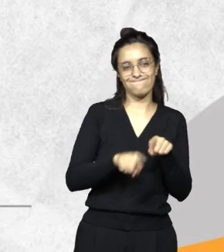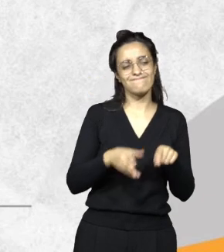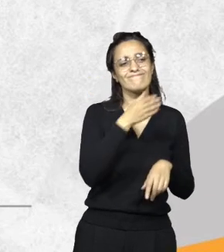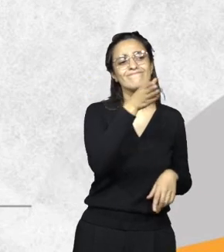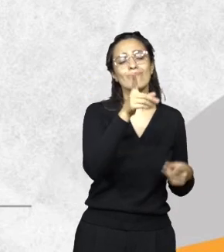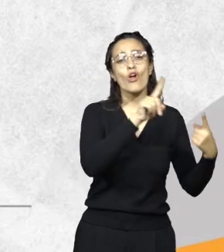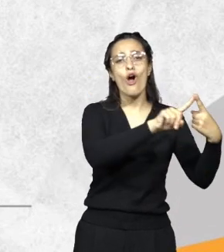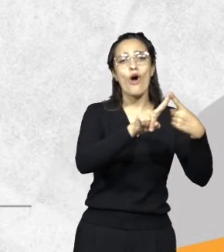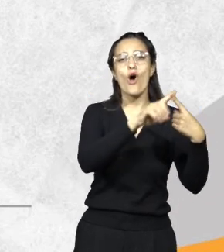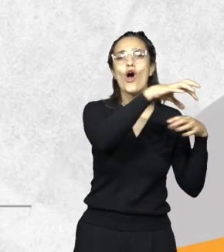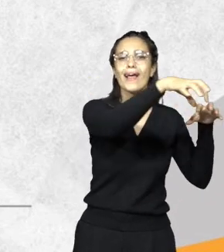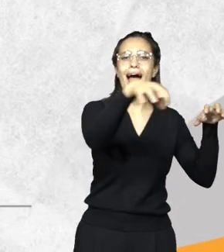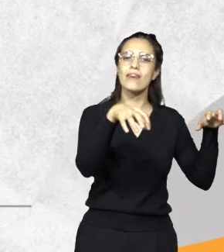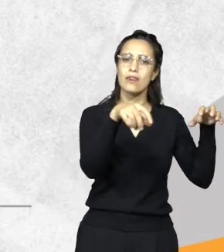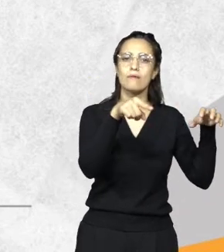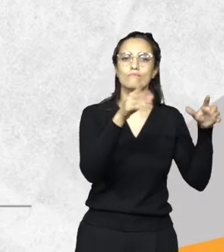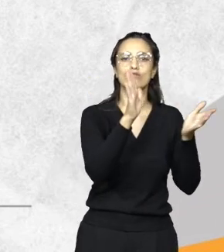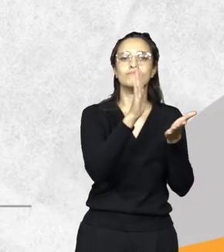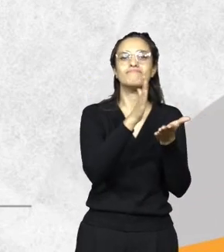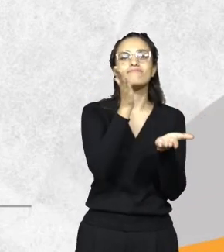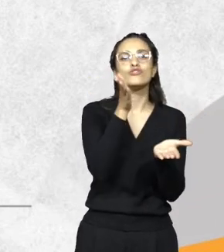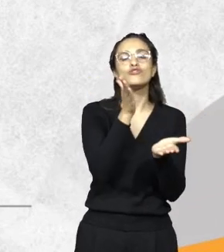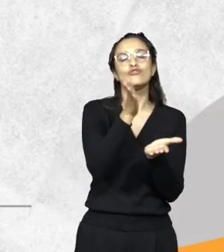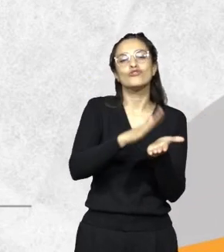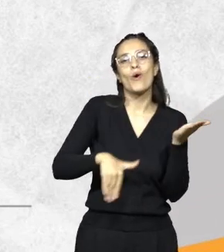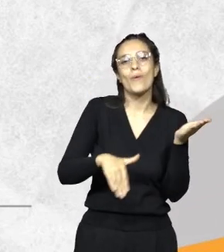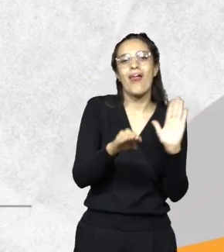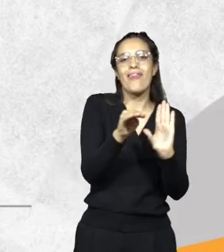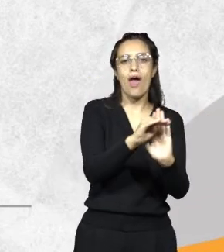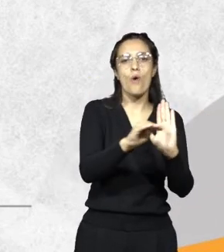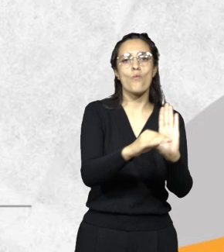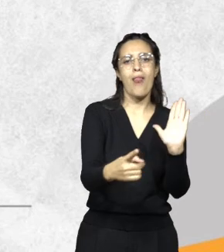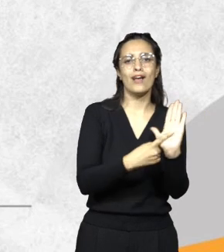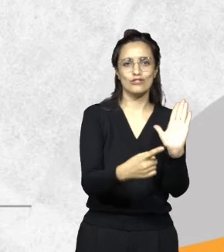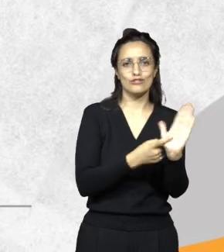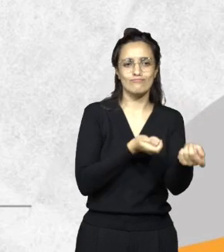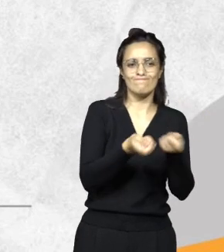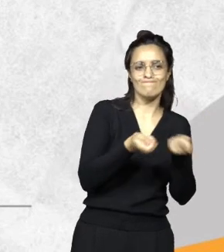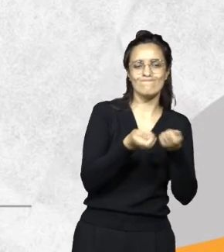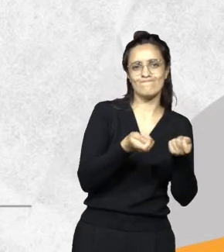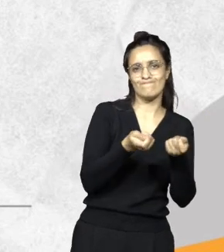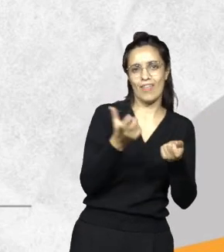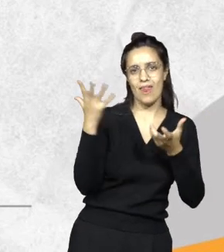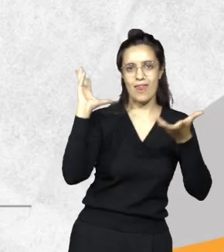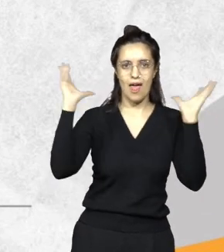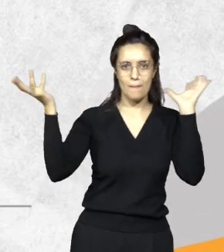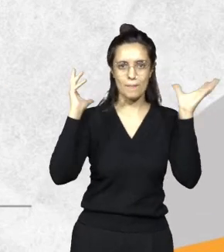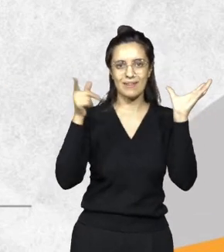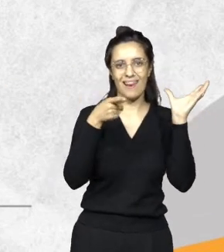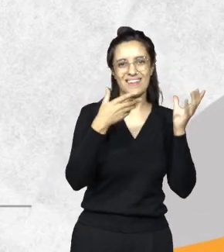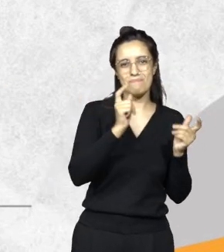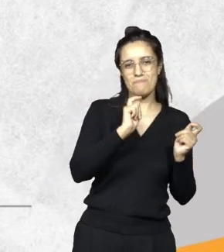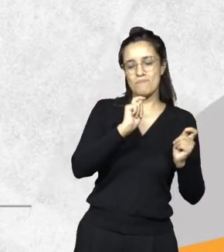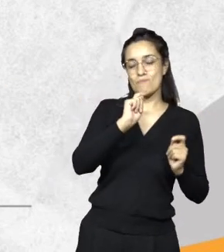tienen a cargo la regulación del recurso natural. Son los organismos que en la provincia otorgan los permisos y las autorizaciones.